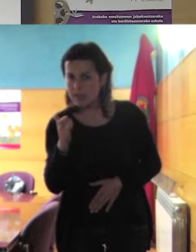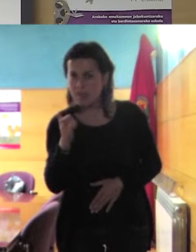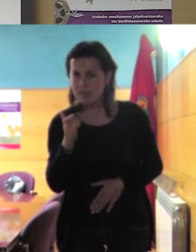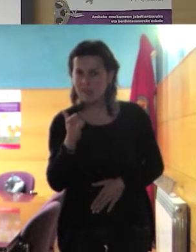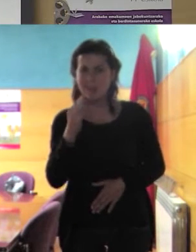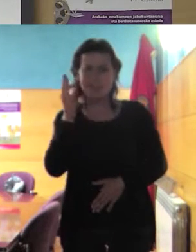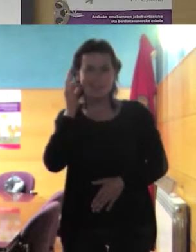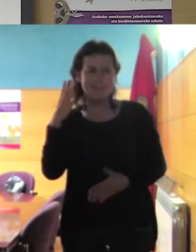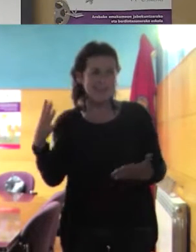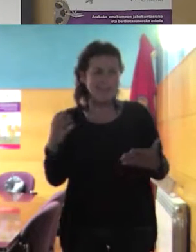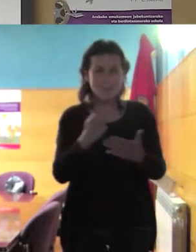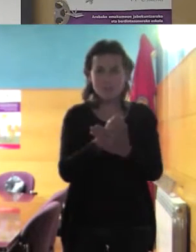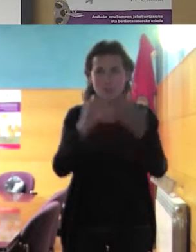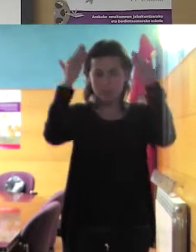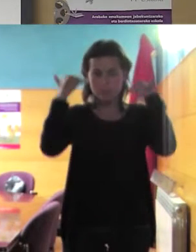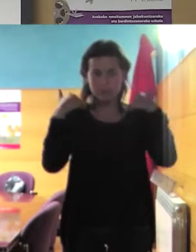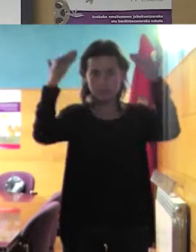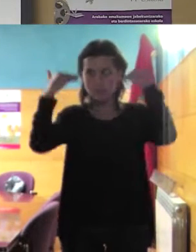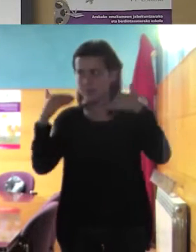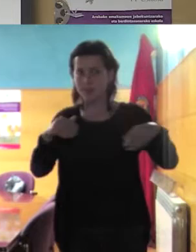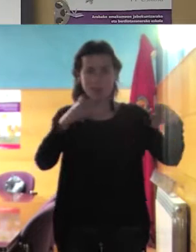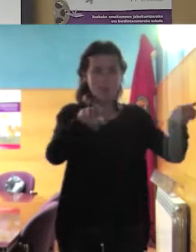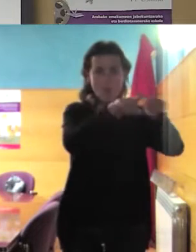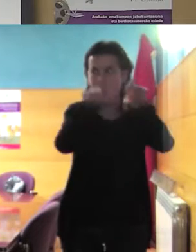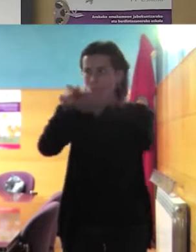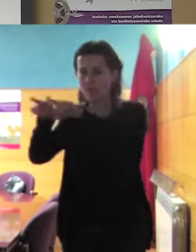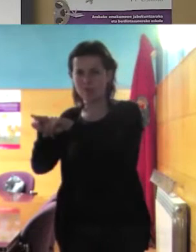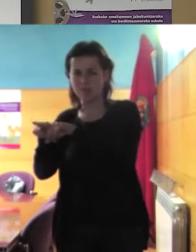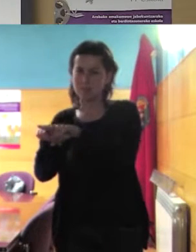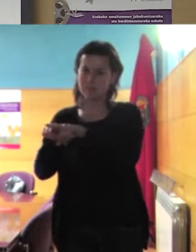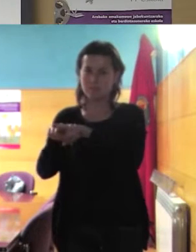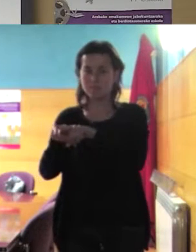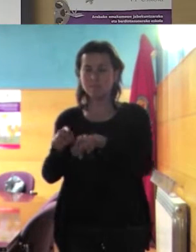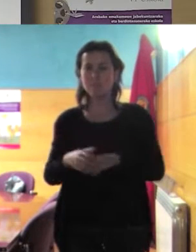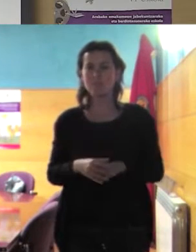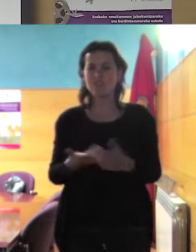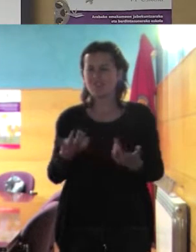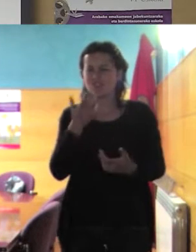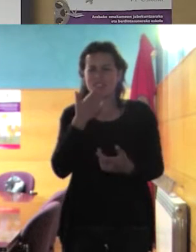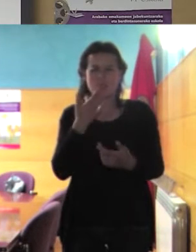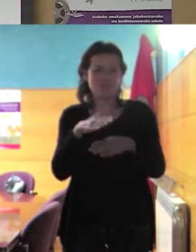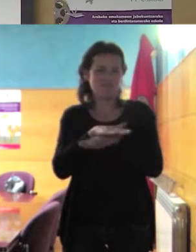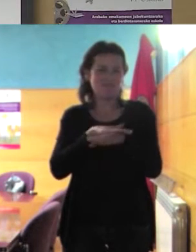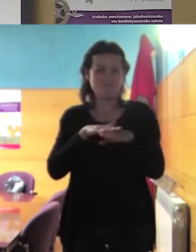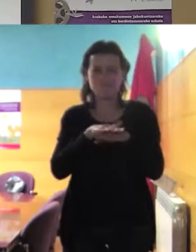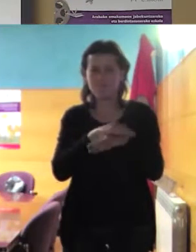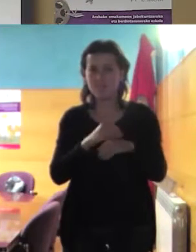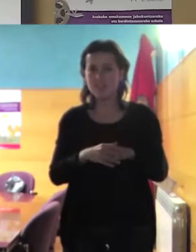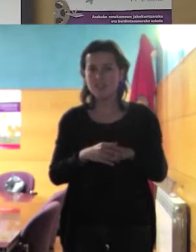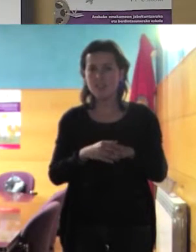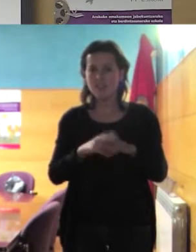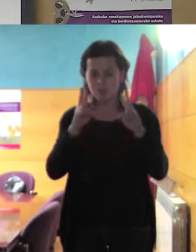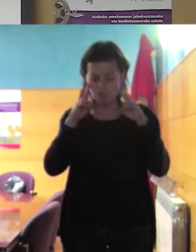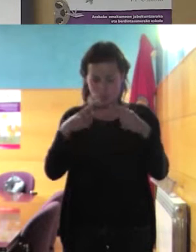15 años lleven la misma melena? por poner ejemplos basiquísimos ¿qué conciencia tenemos de lo que nos